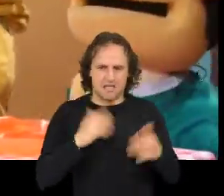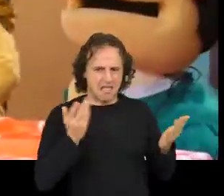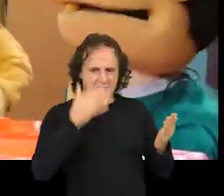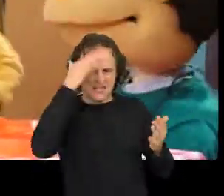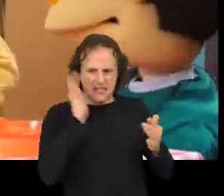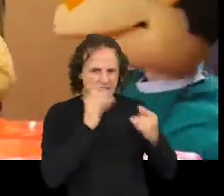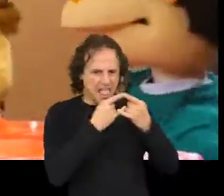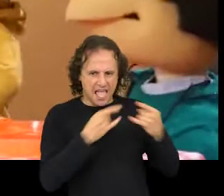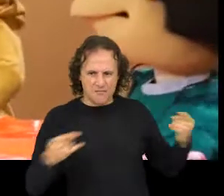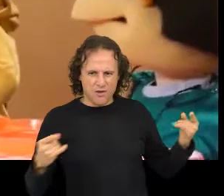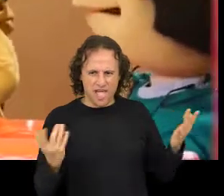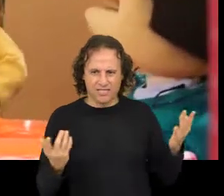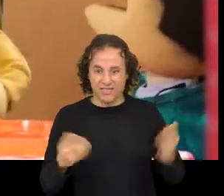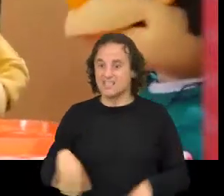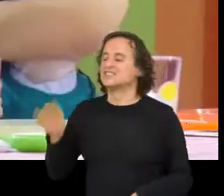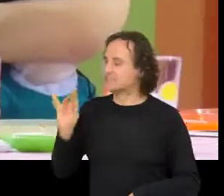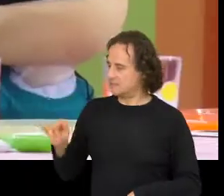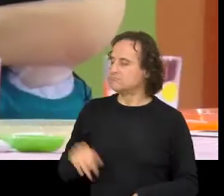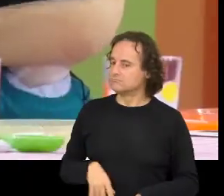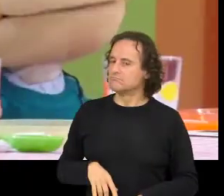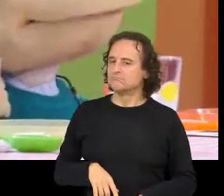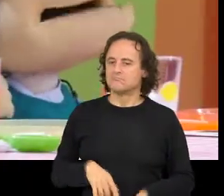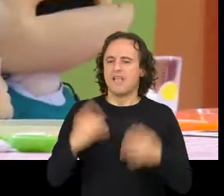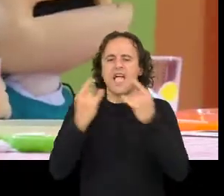namoraron, Sonia Si